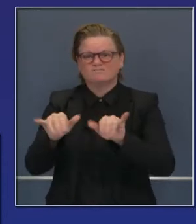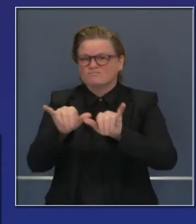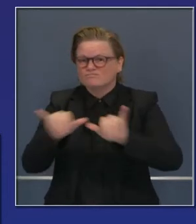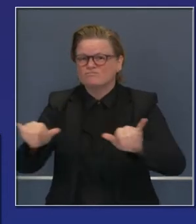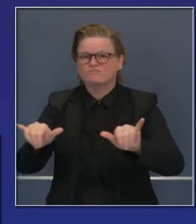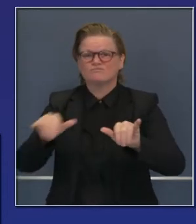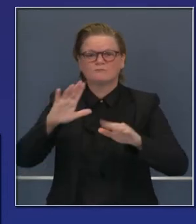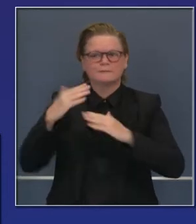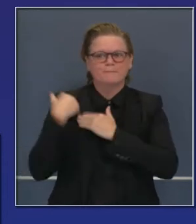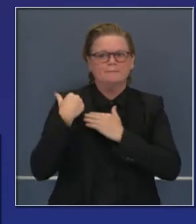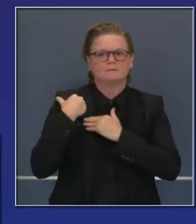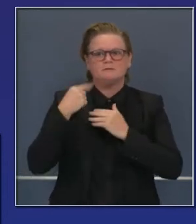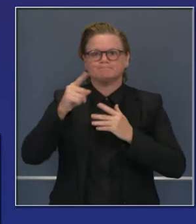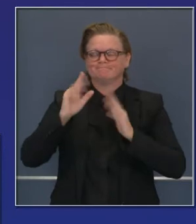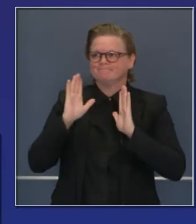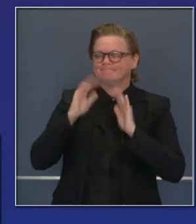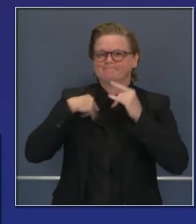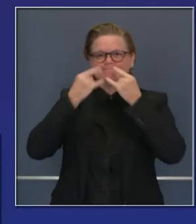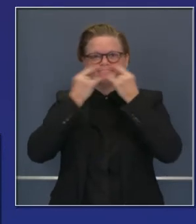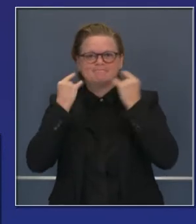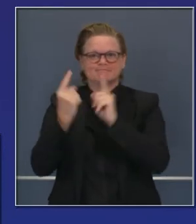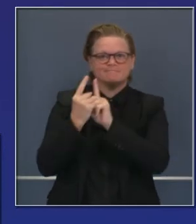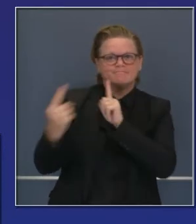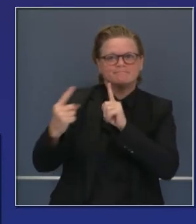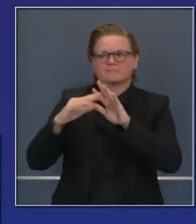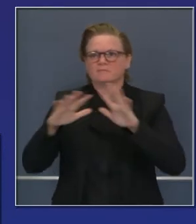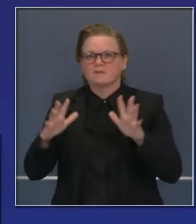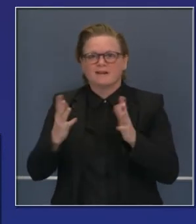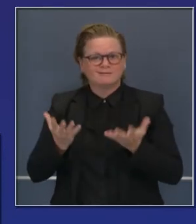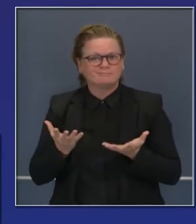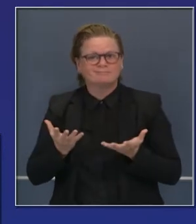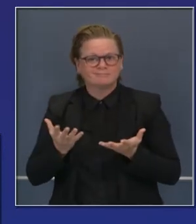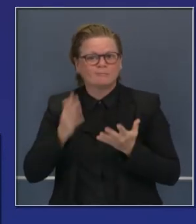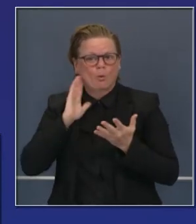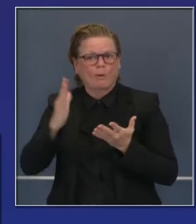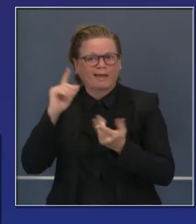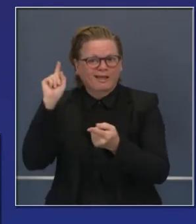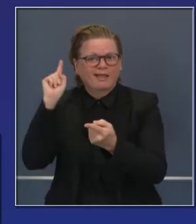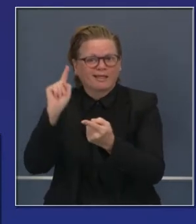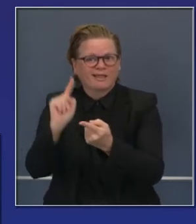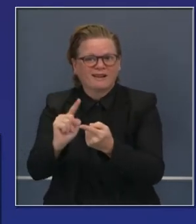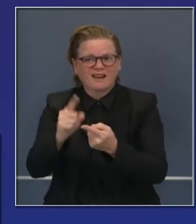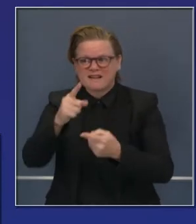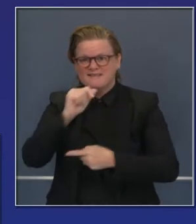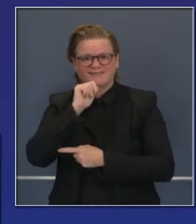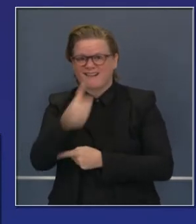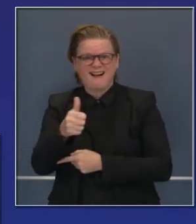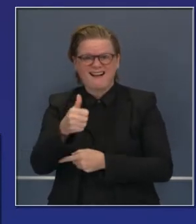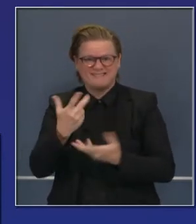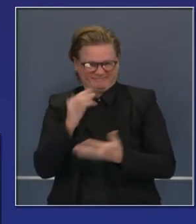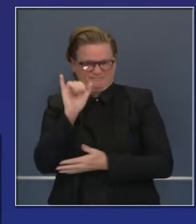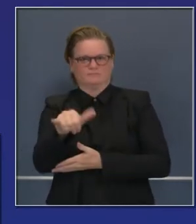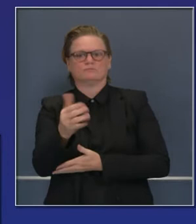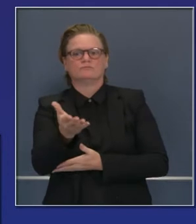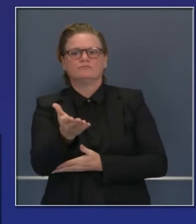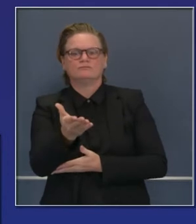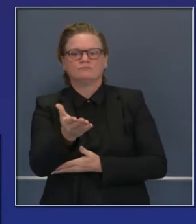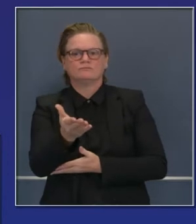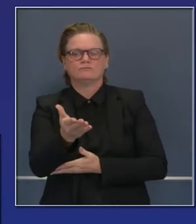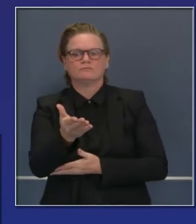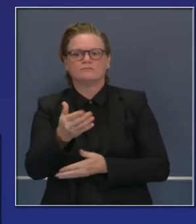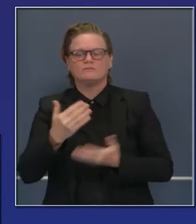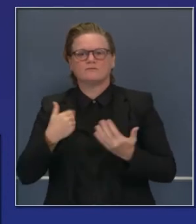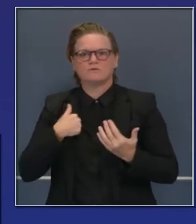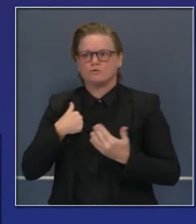afín a esa orden de quedarse en casa, comparado a más restrictivo comparado a como estábamos a principios del año.